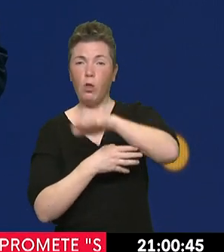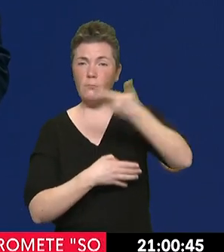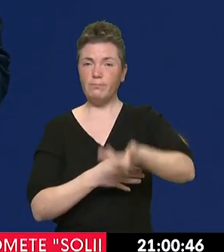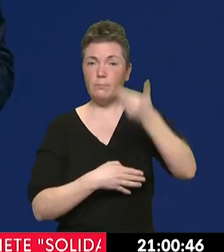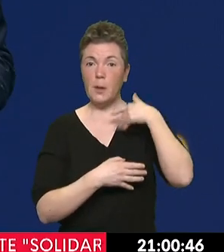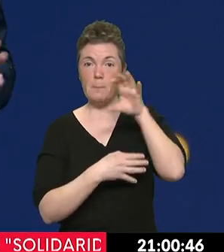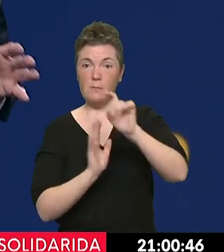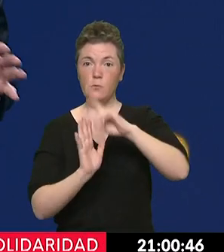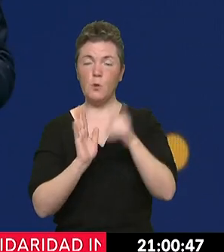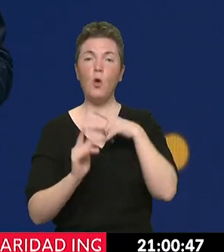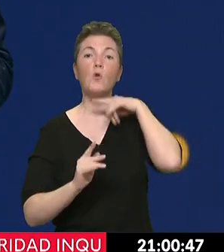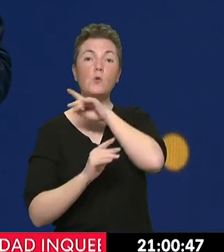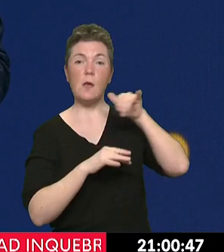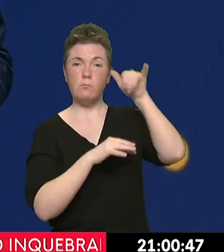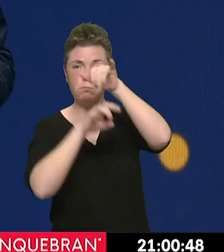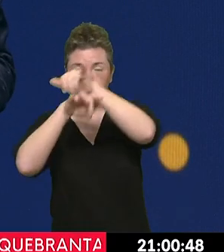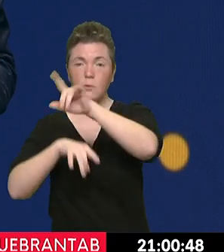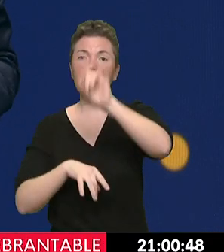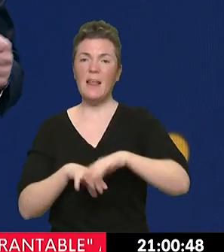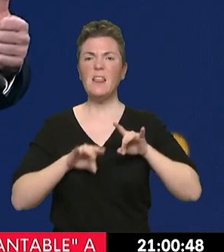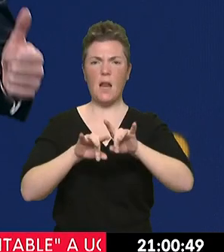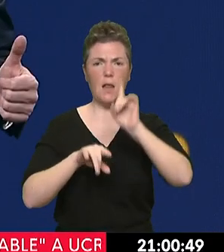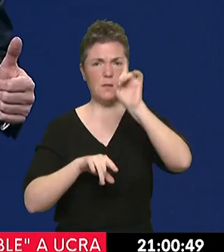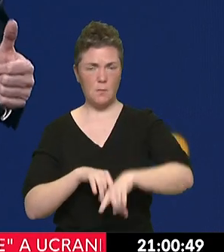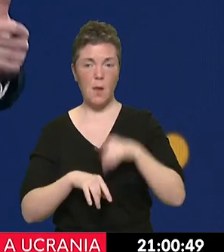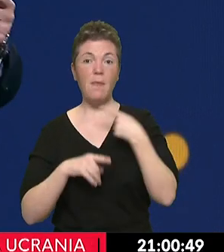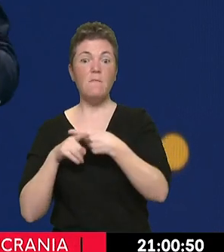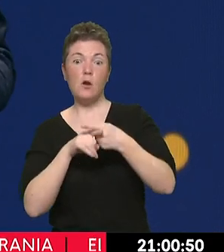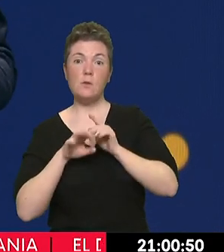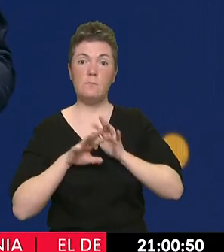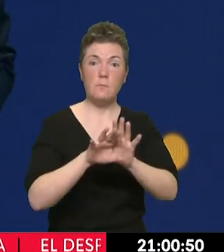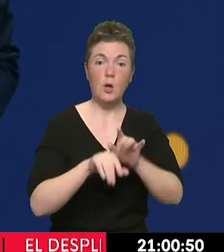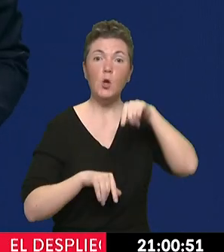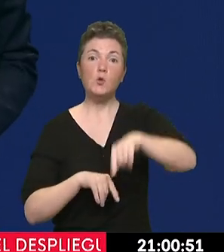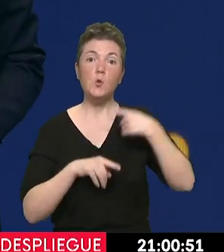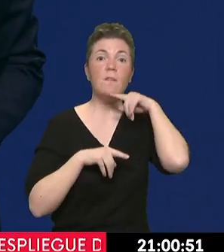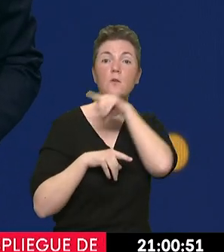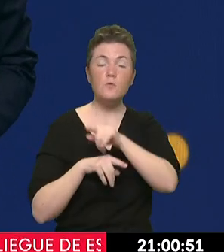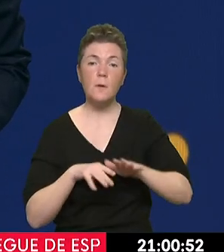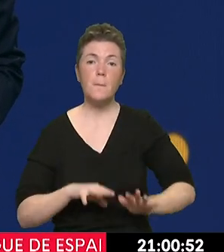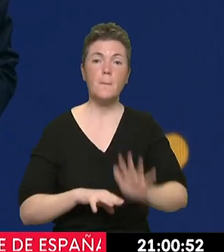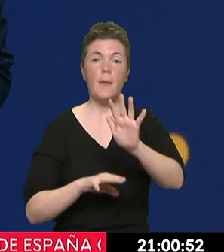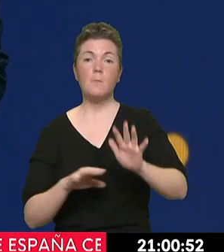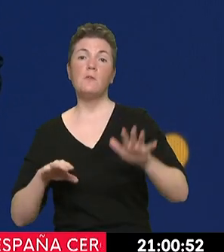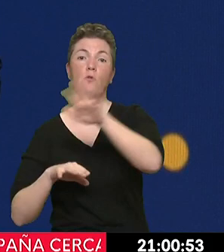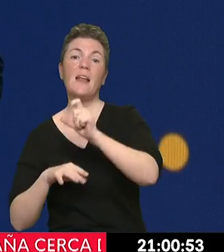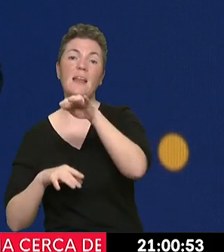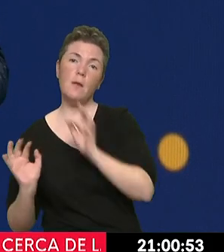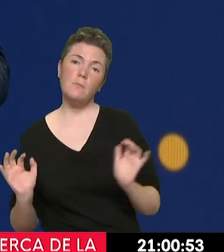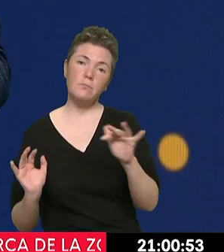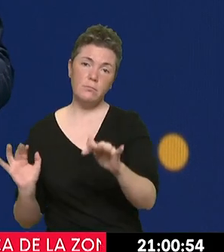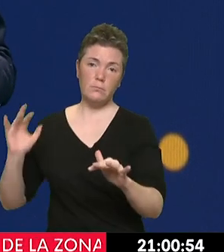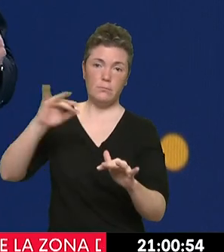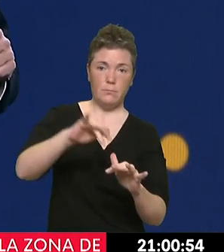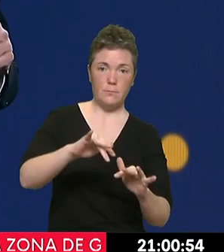Rusia ha atacado desde el aire, pero también lo hace por tierra desde Bielorrusia, desde el sur de Rusia y desde la península de Crimea rumbo